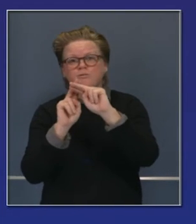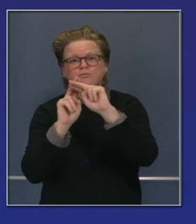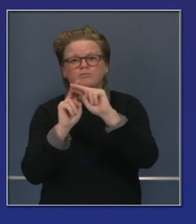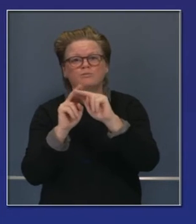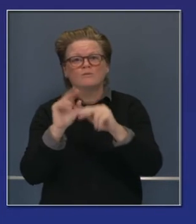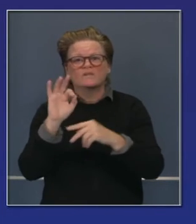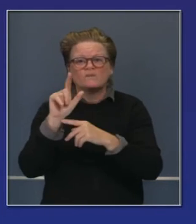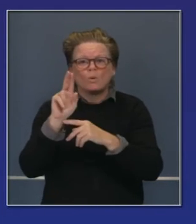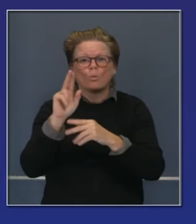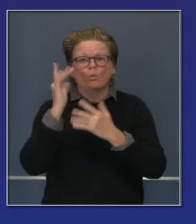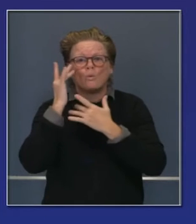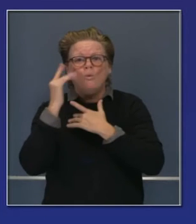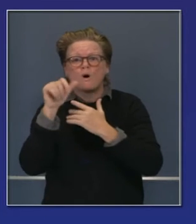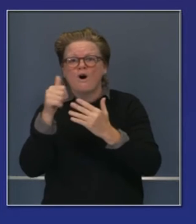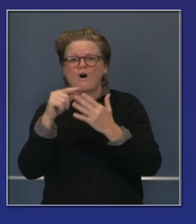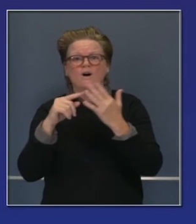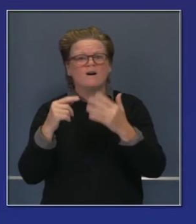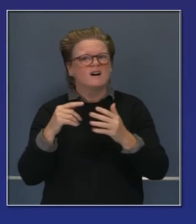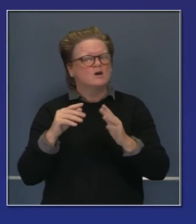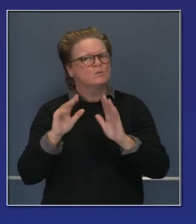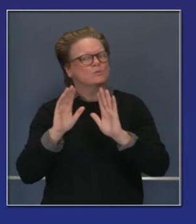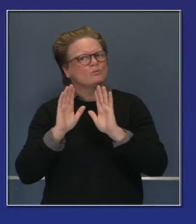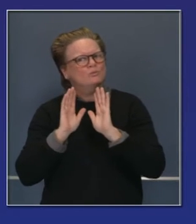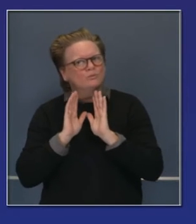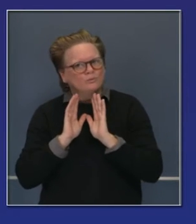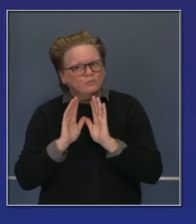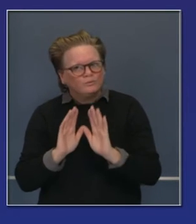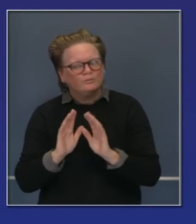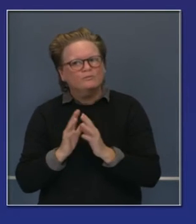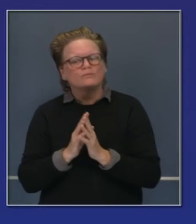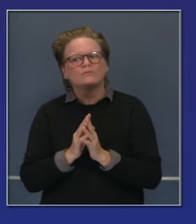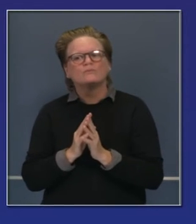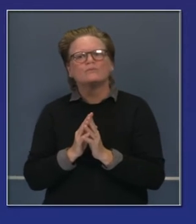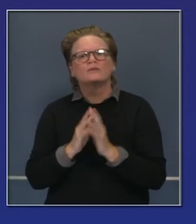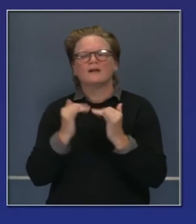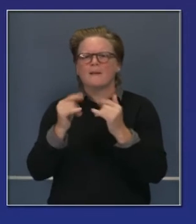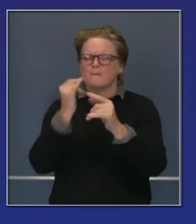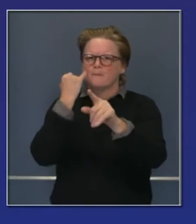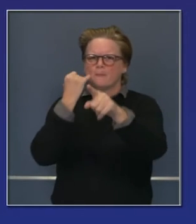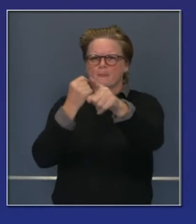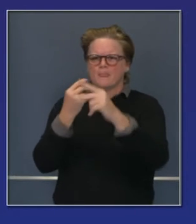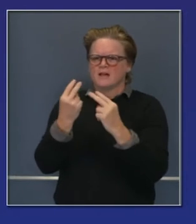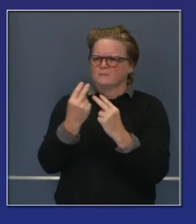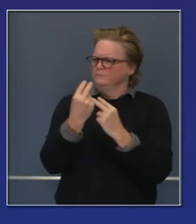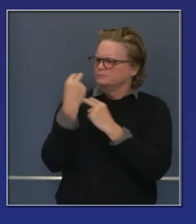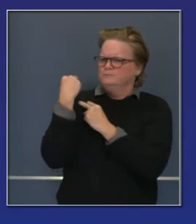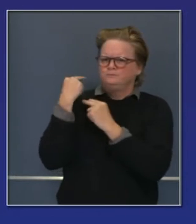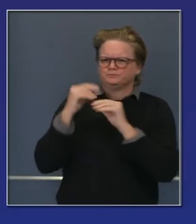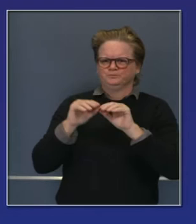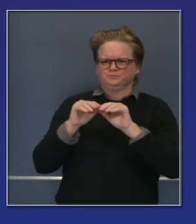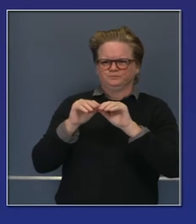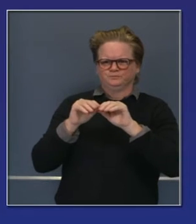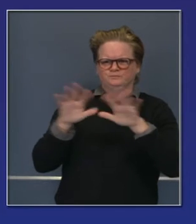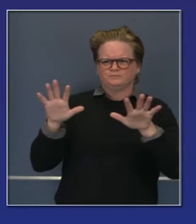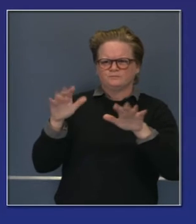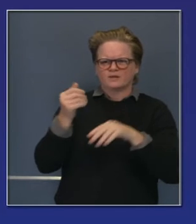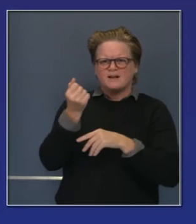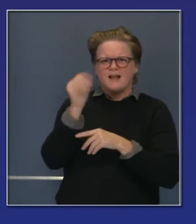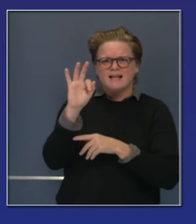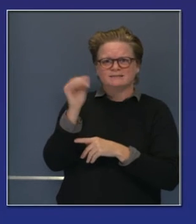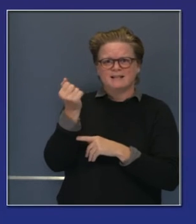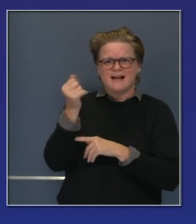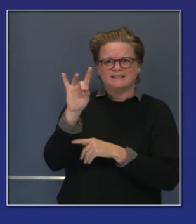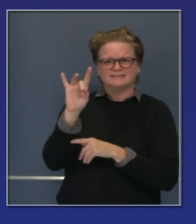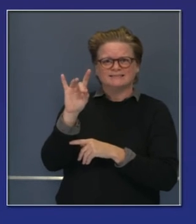fuera un estudiante superficial de la historia, recordaría la pandemia de 1918, 1919.